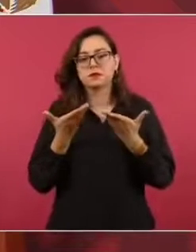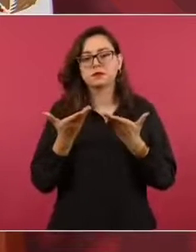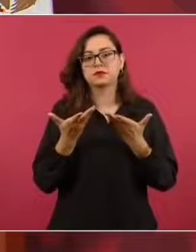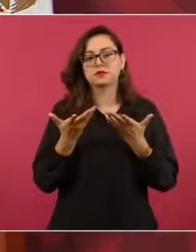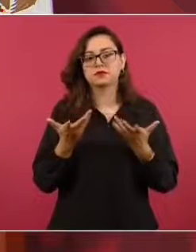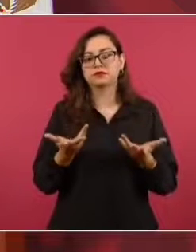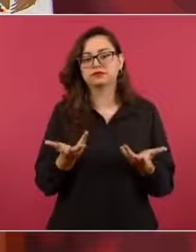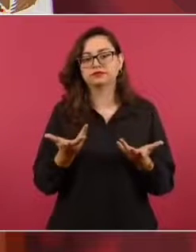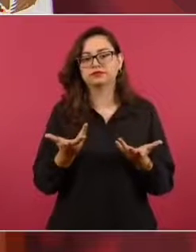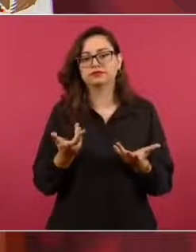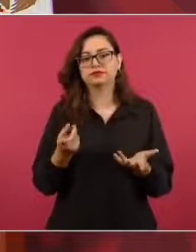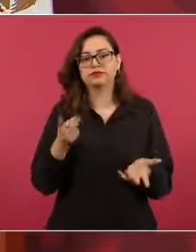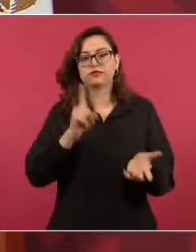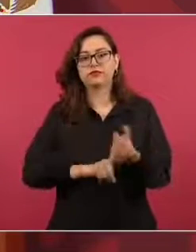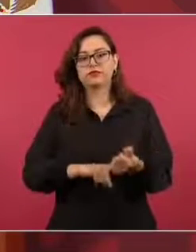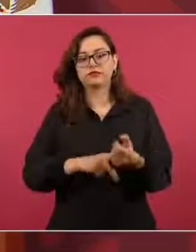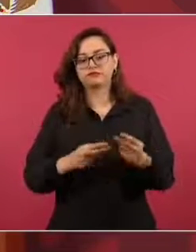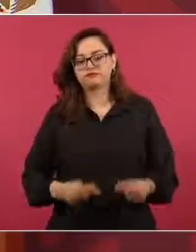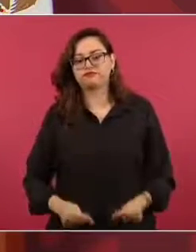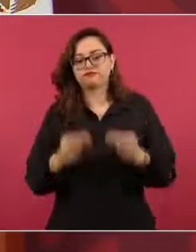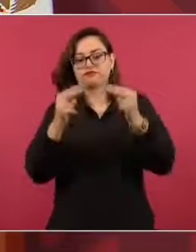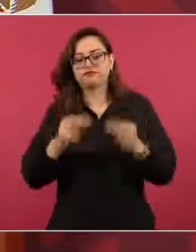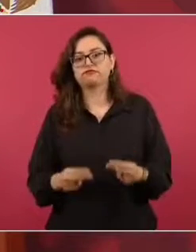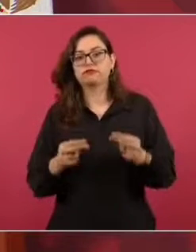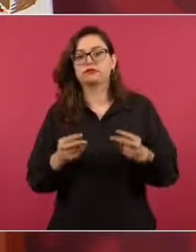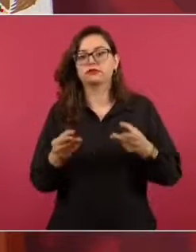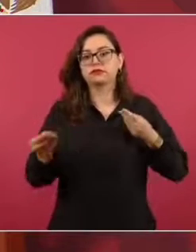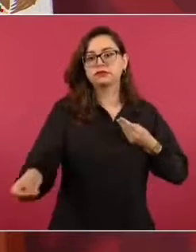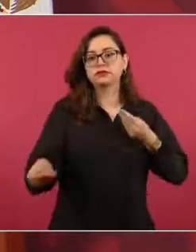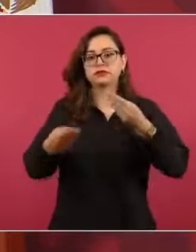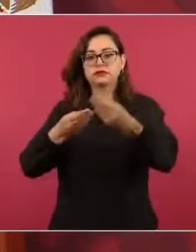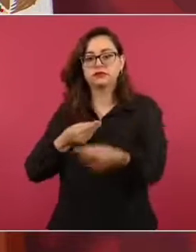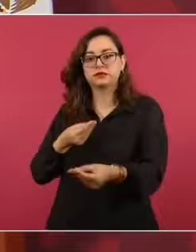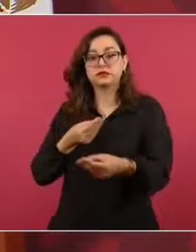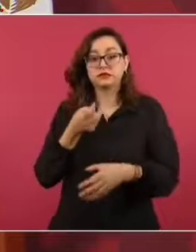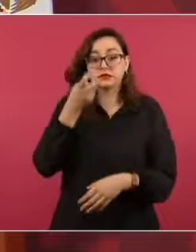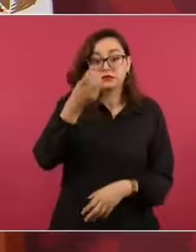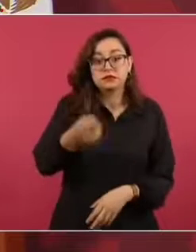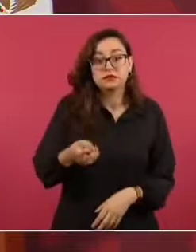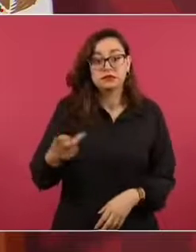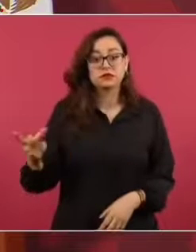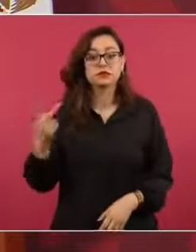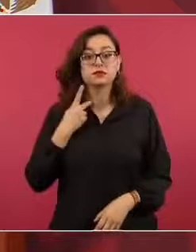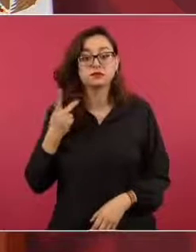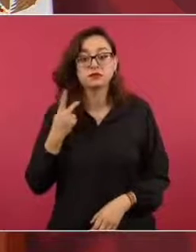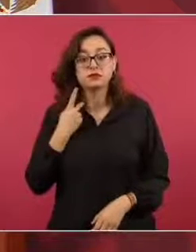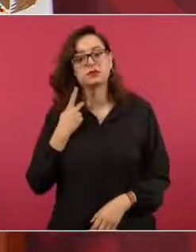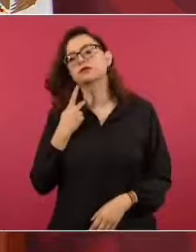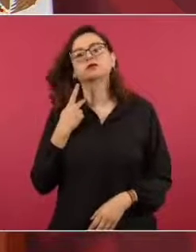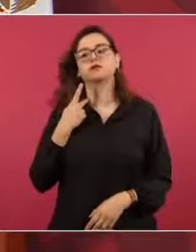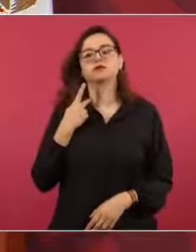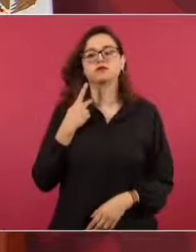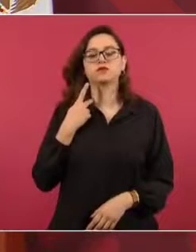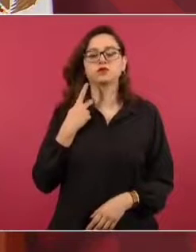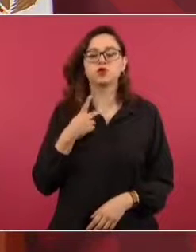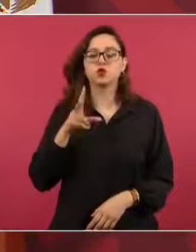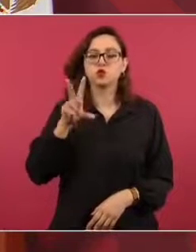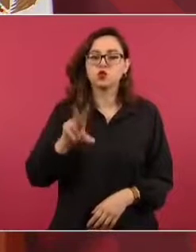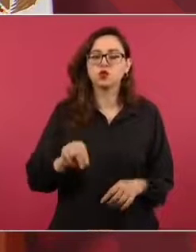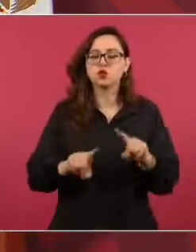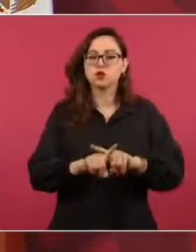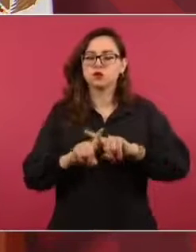La política no es un toma y daca, la política tiene que ver con ideales, tiene que ver con